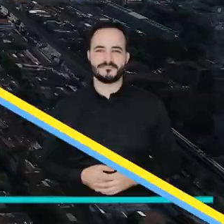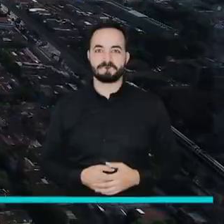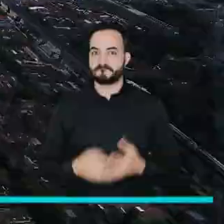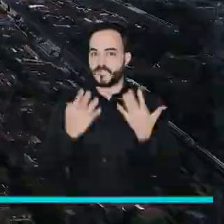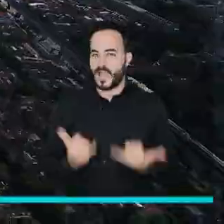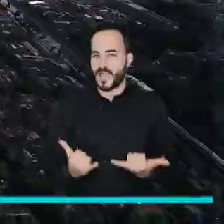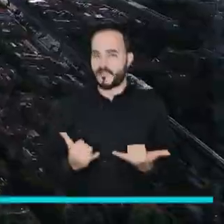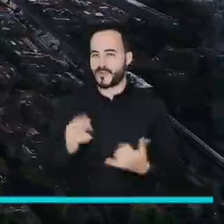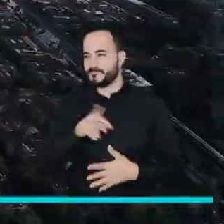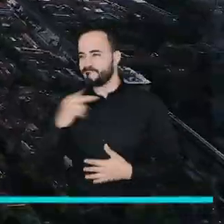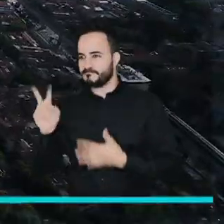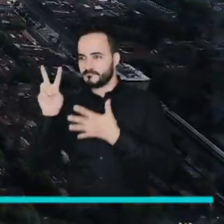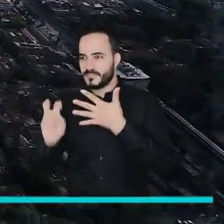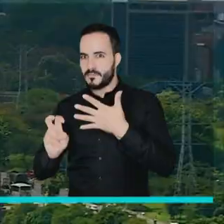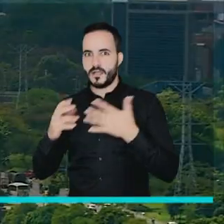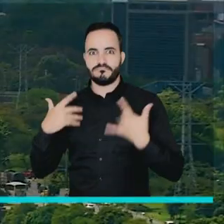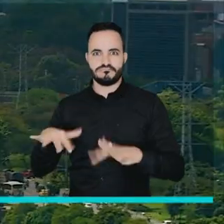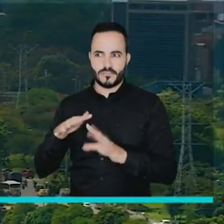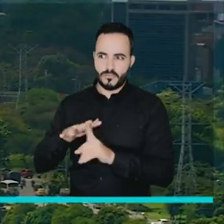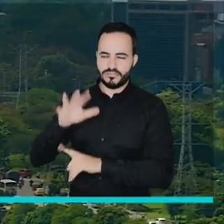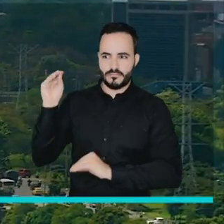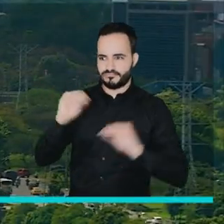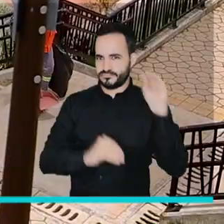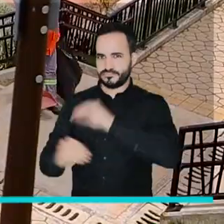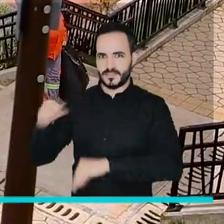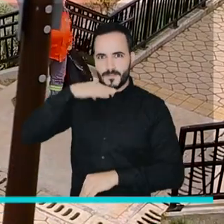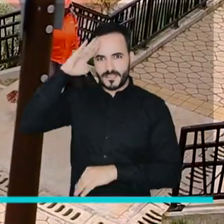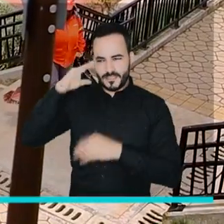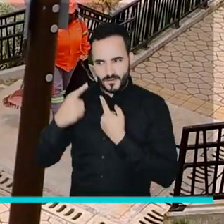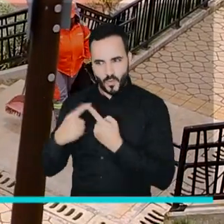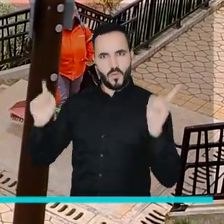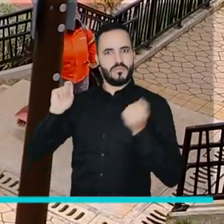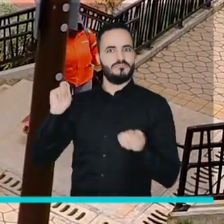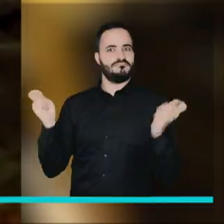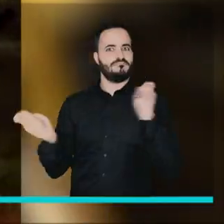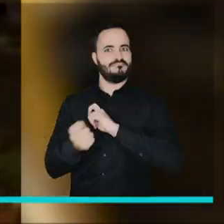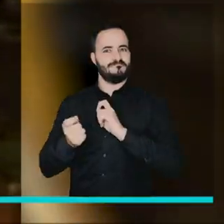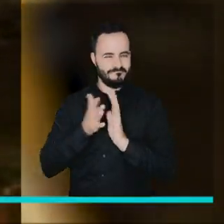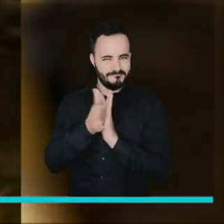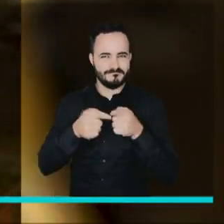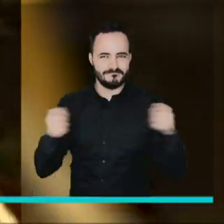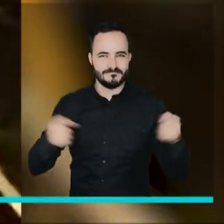Es momento de conocer otros hechos, que están construyendo una Medellín diferente.